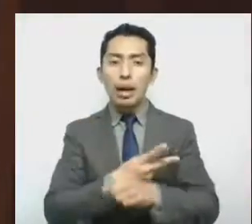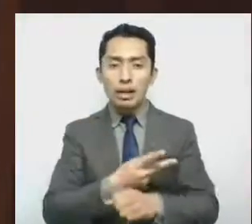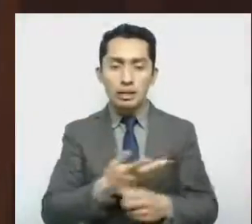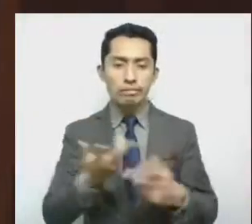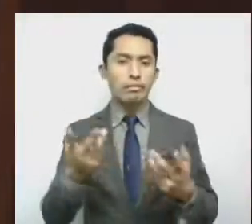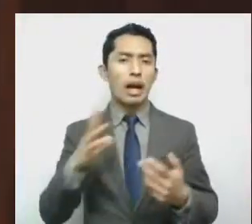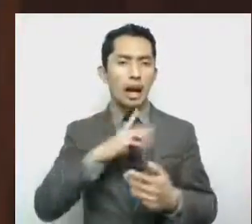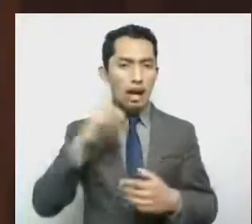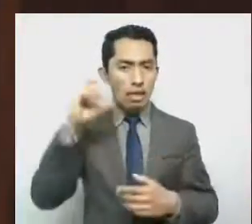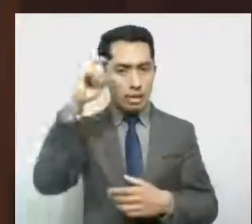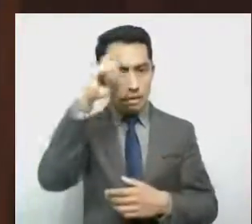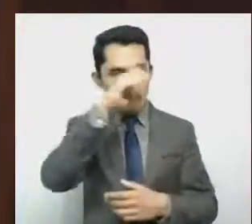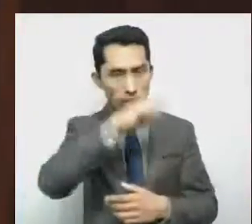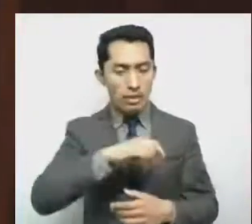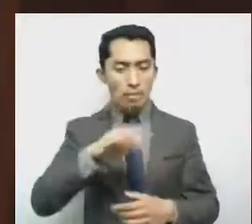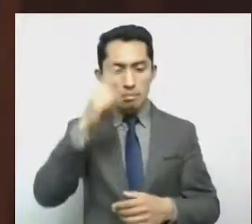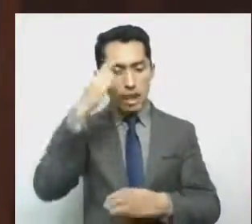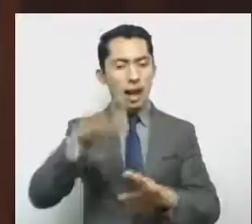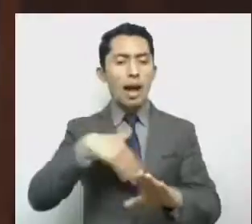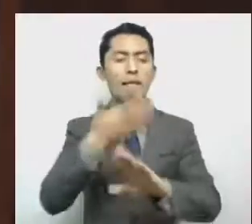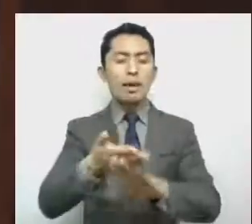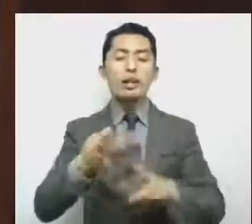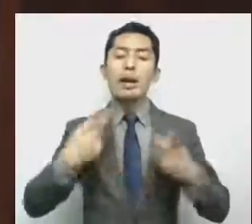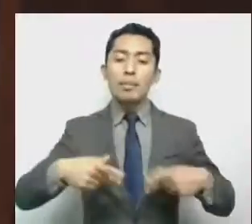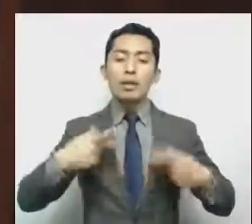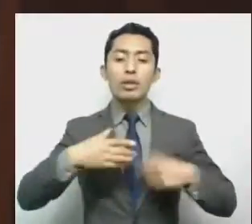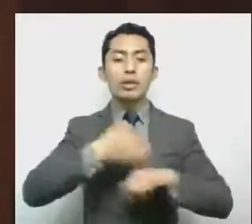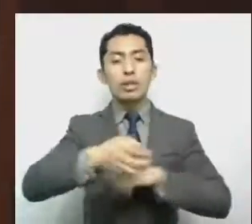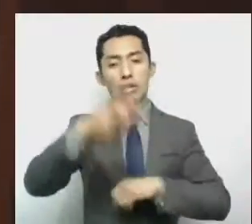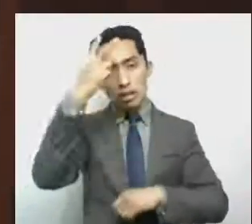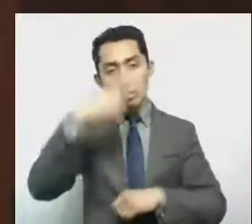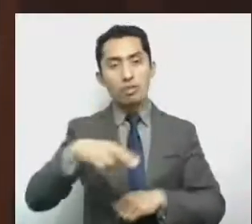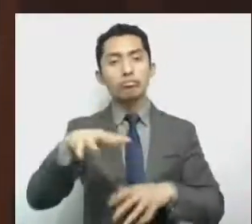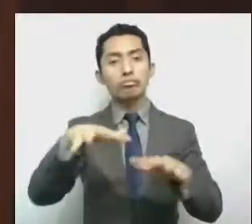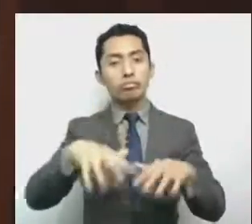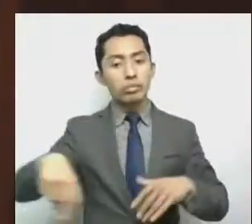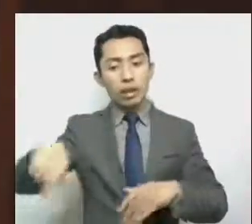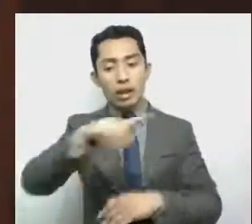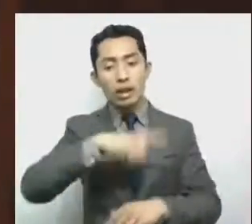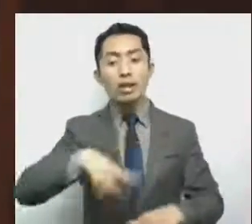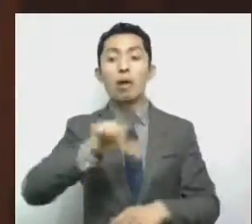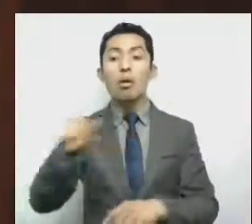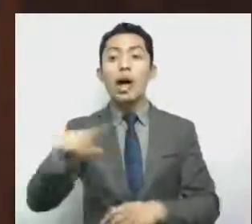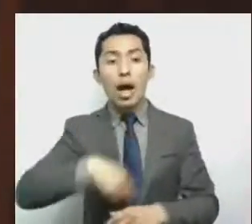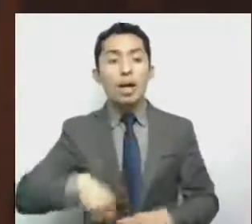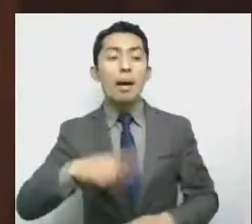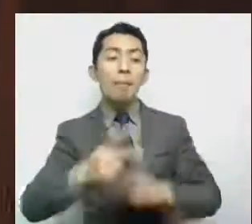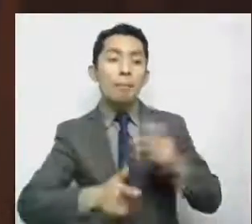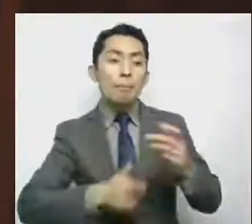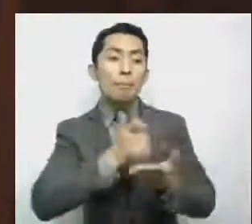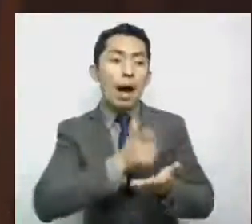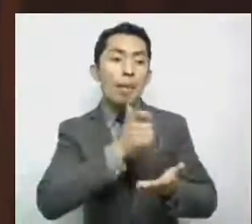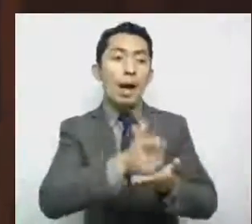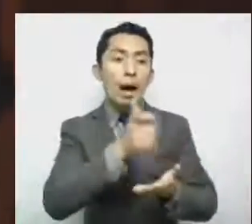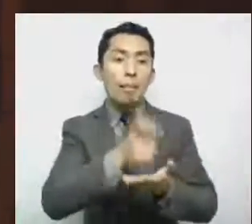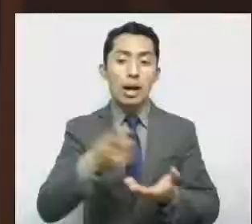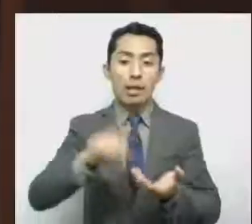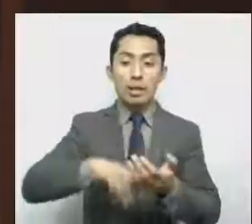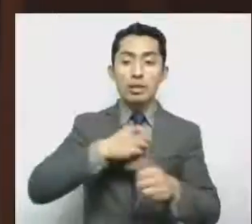mexiquense que finalmente será la que pague a largo plazo. Endeudar al Estado es traicionar al pueblo. Muchas gracias.